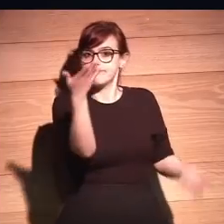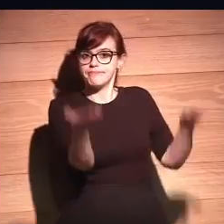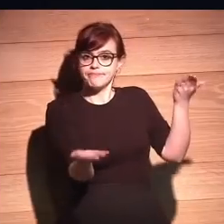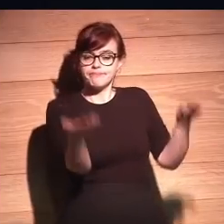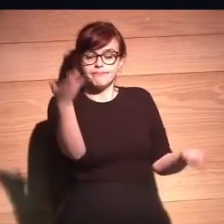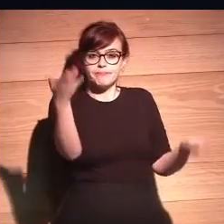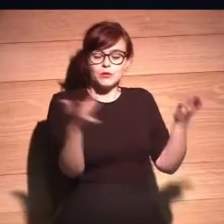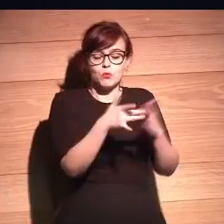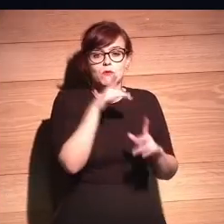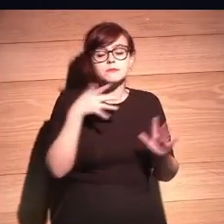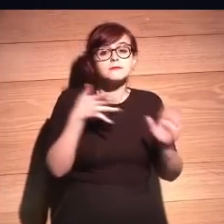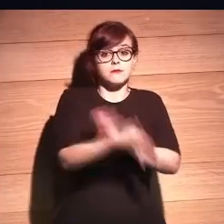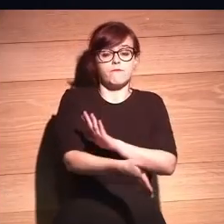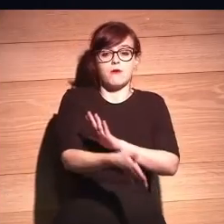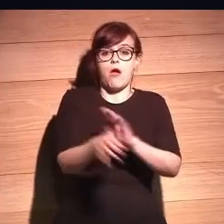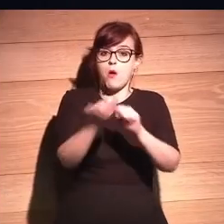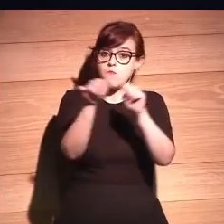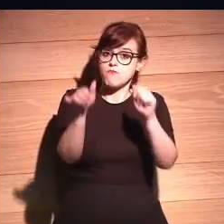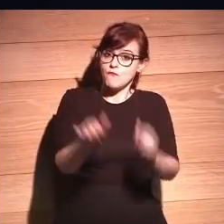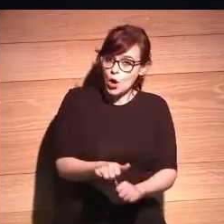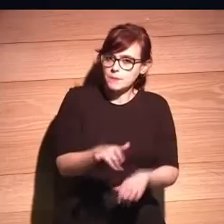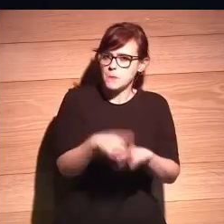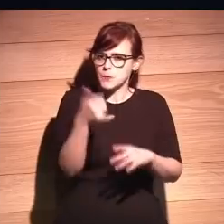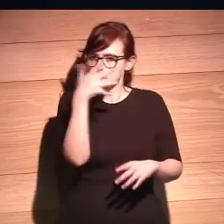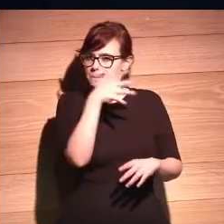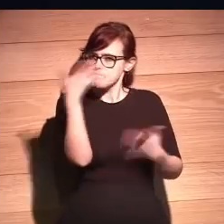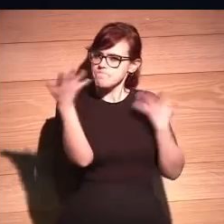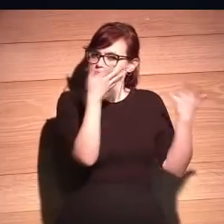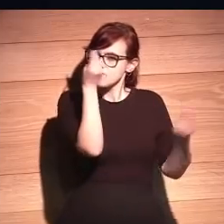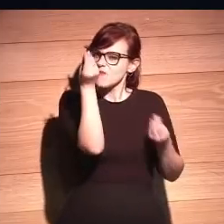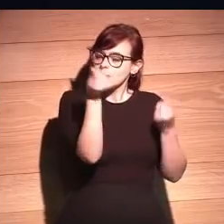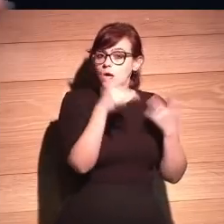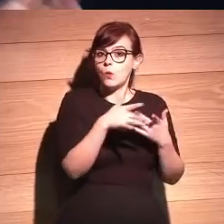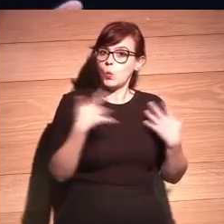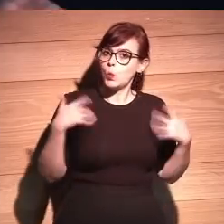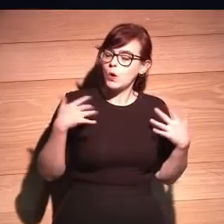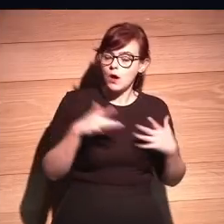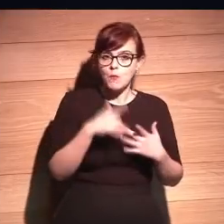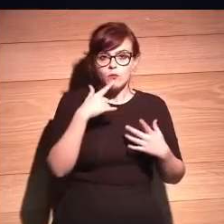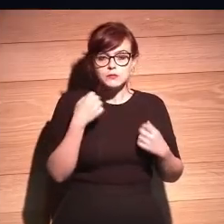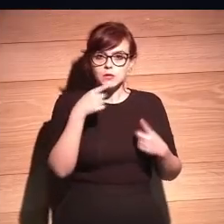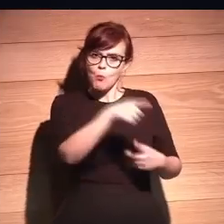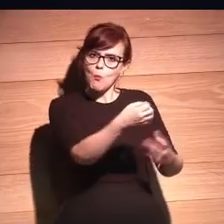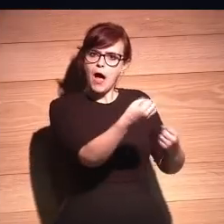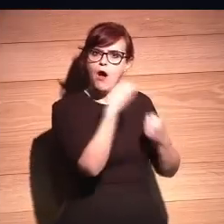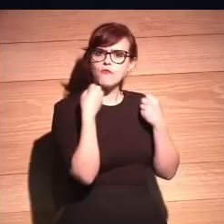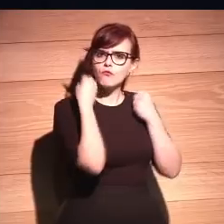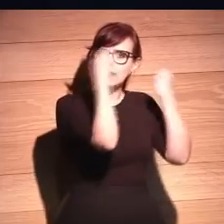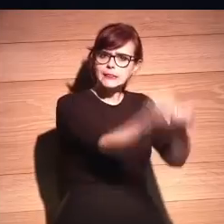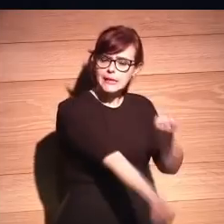te introduce aquí un resquemor en el cuerpo, ¿no? Vale, más fuertes, lo entiendo.